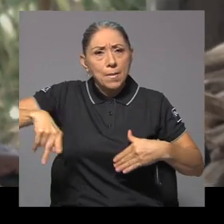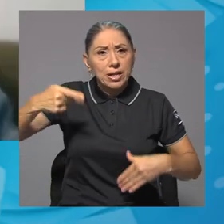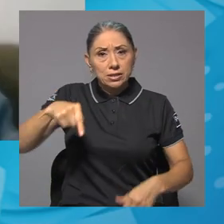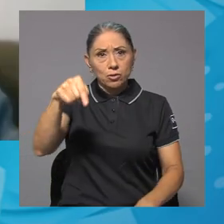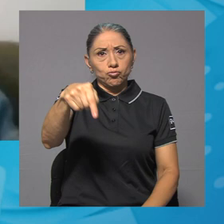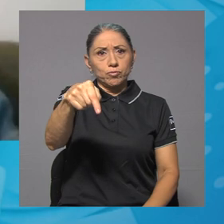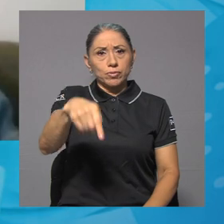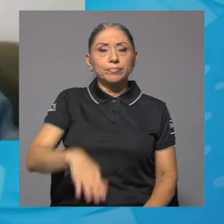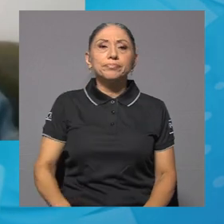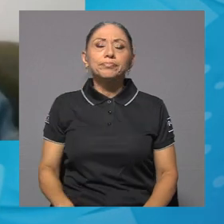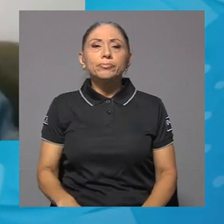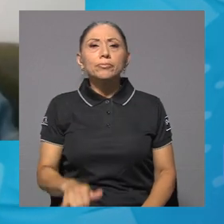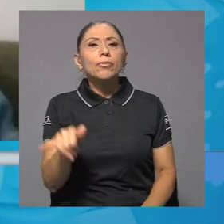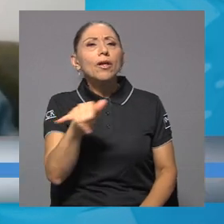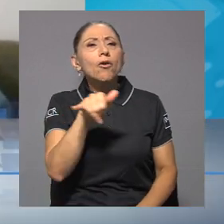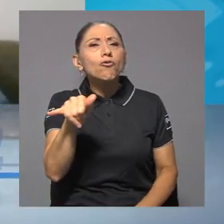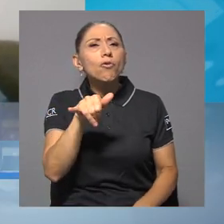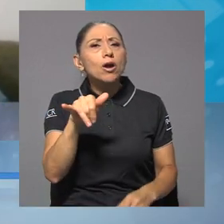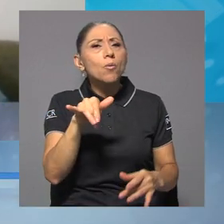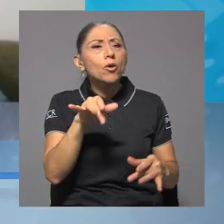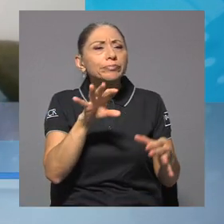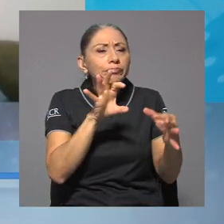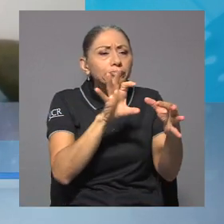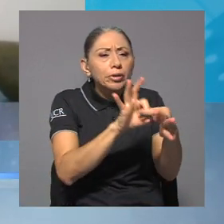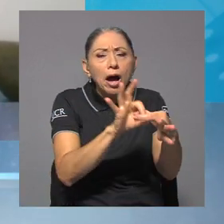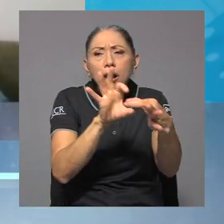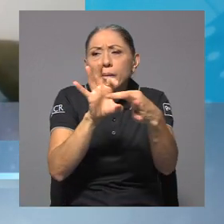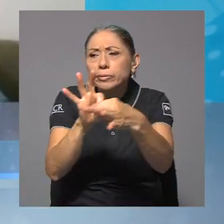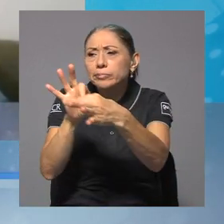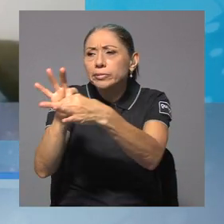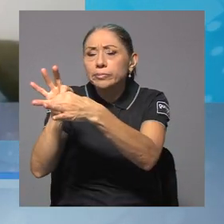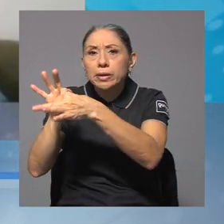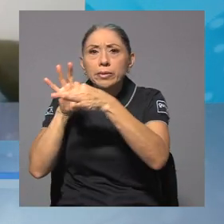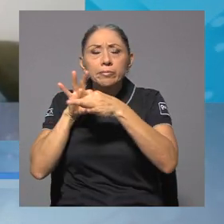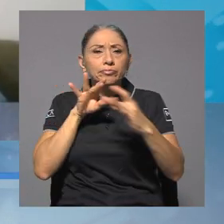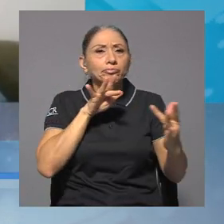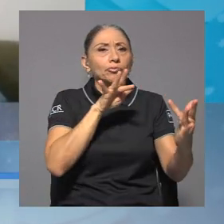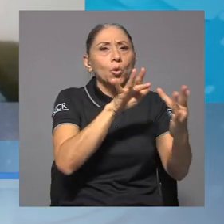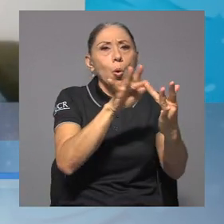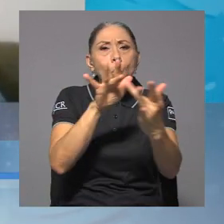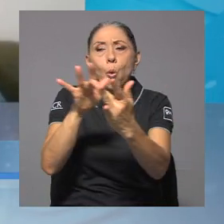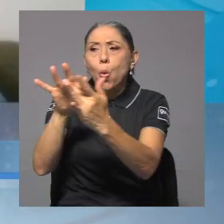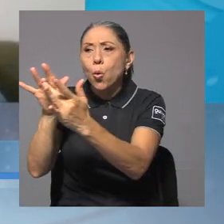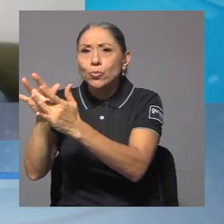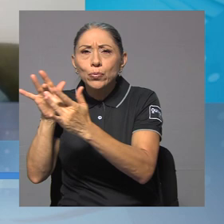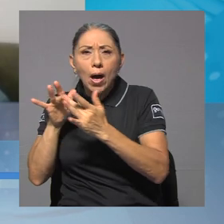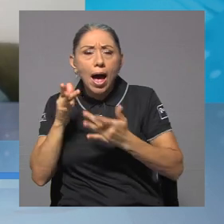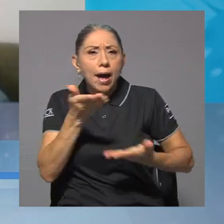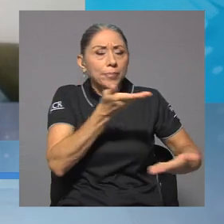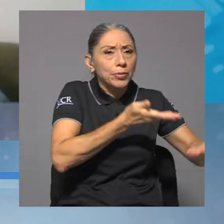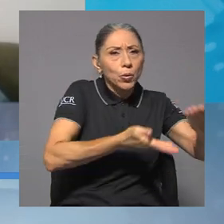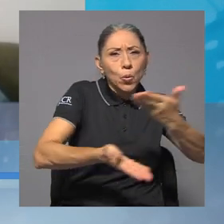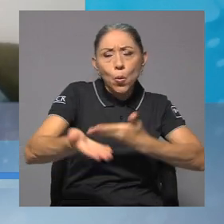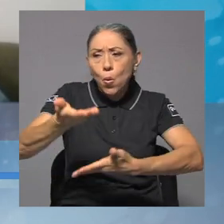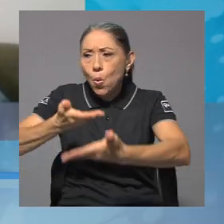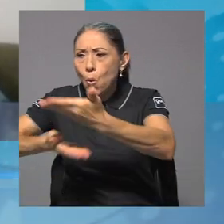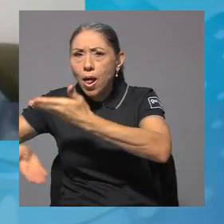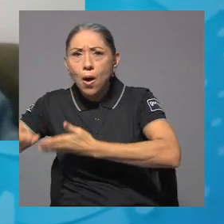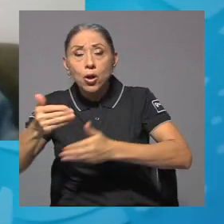Fue toda una red de contactos, de colaboraciones con